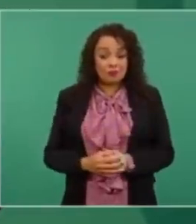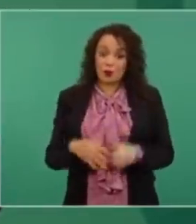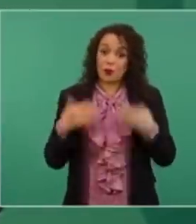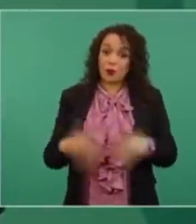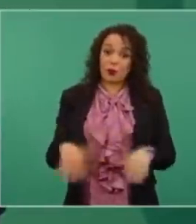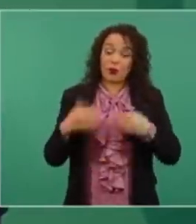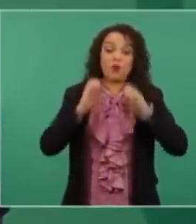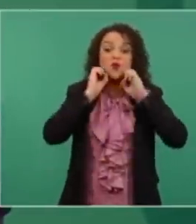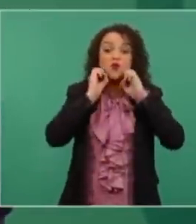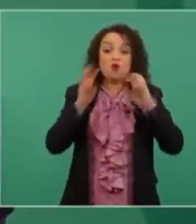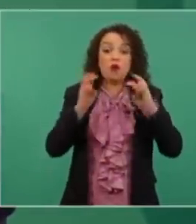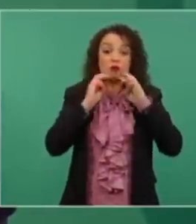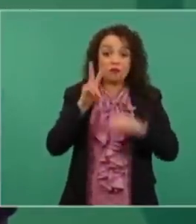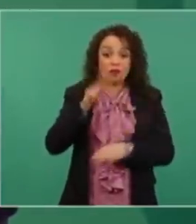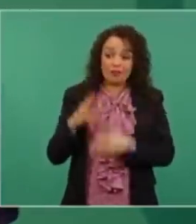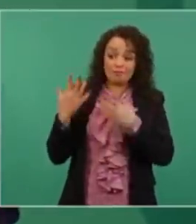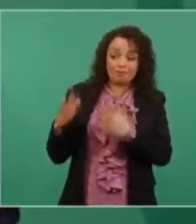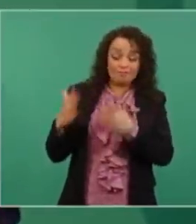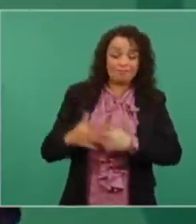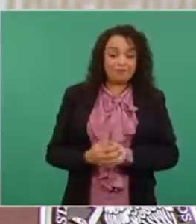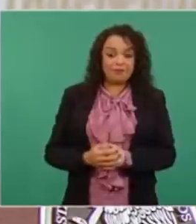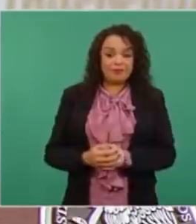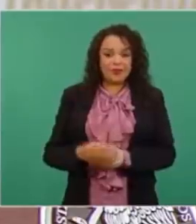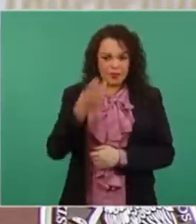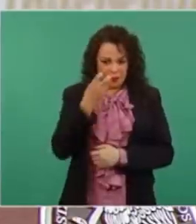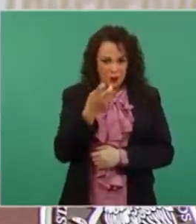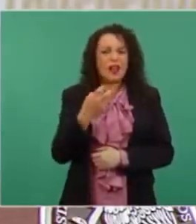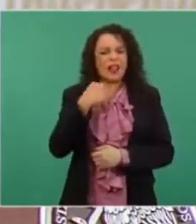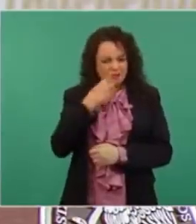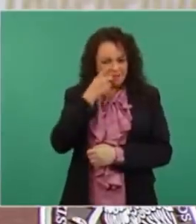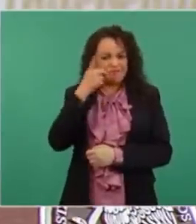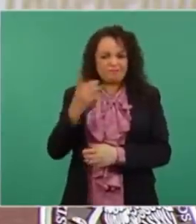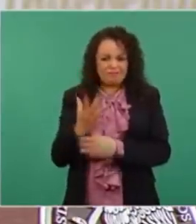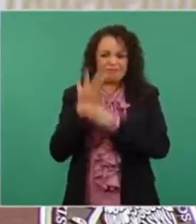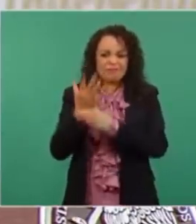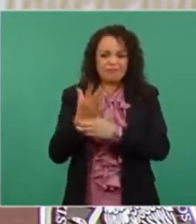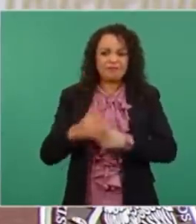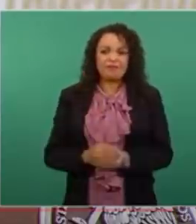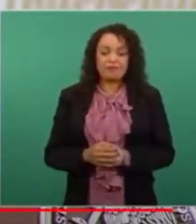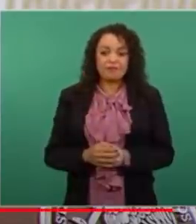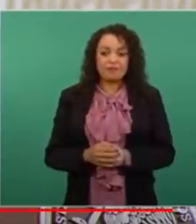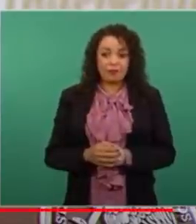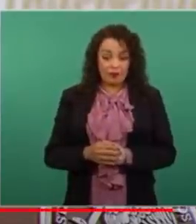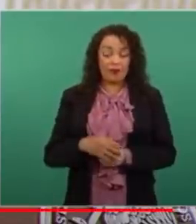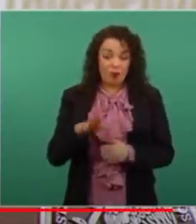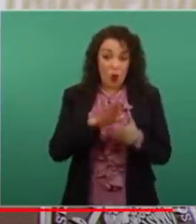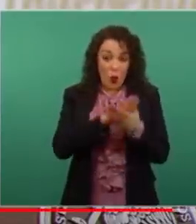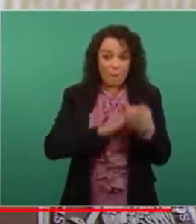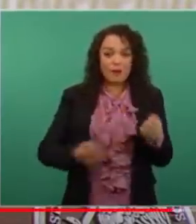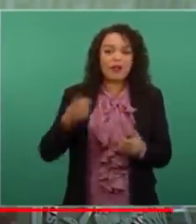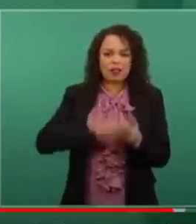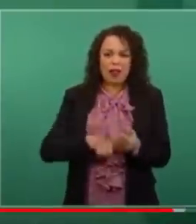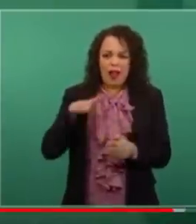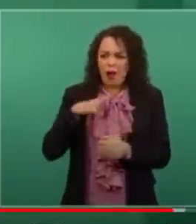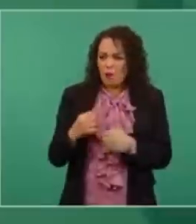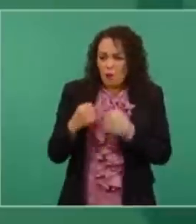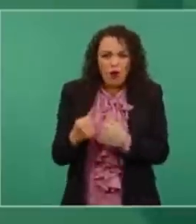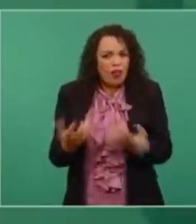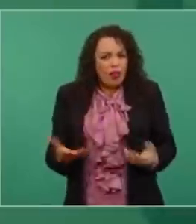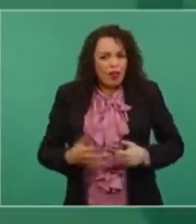impresionante. Por eso yo siempre digo el poder es humildad. Ya cuando veo a alguien